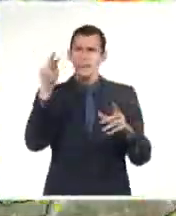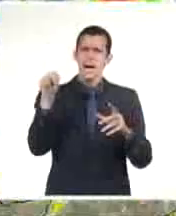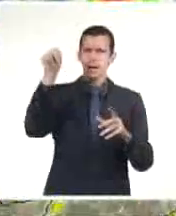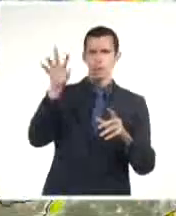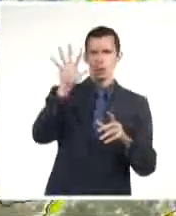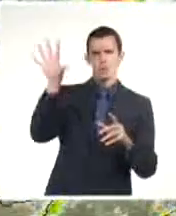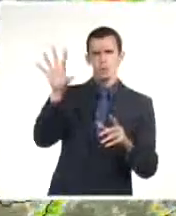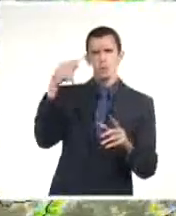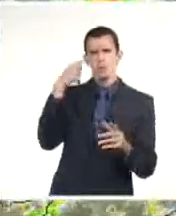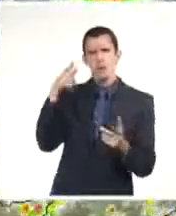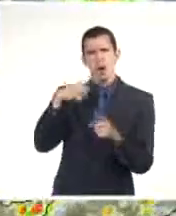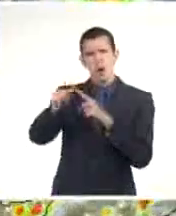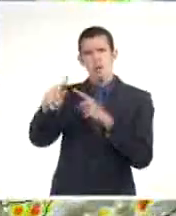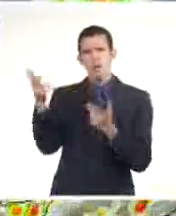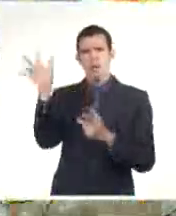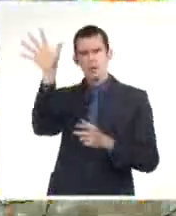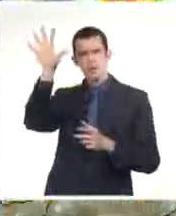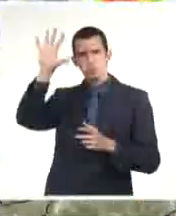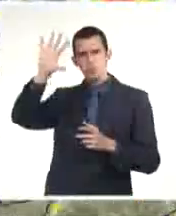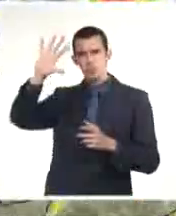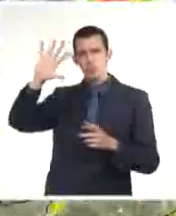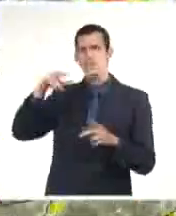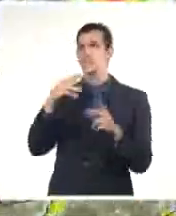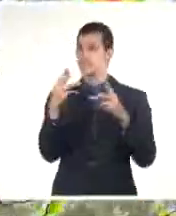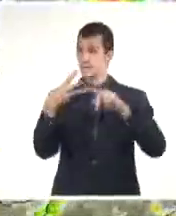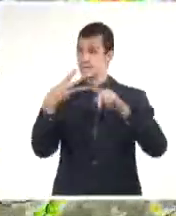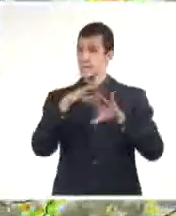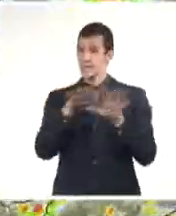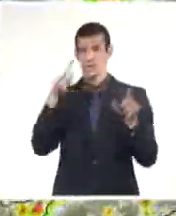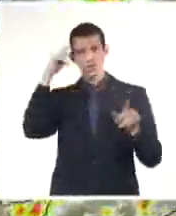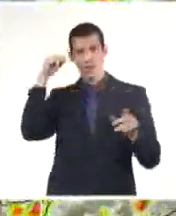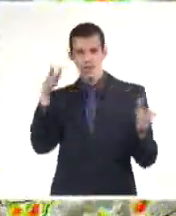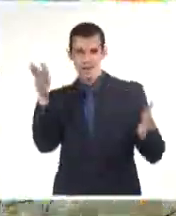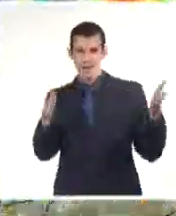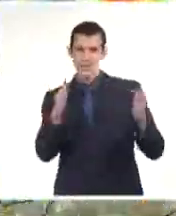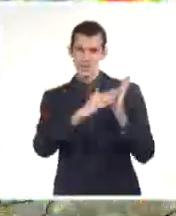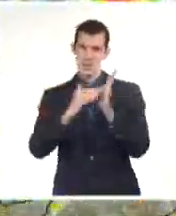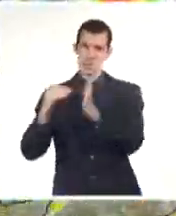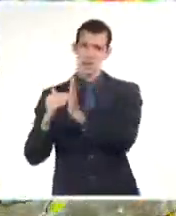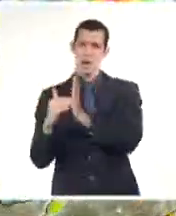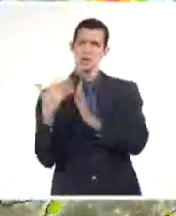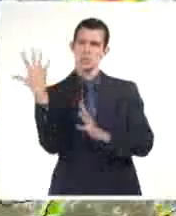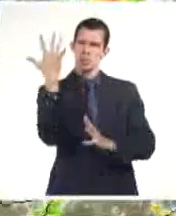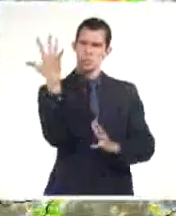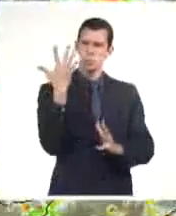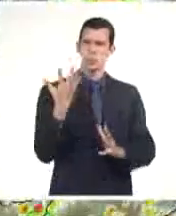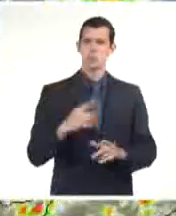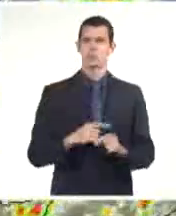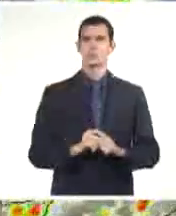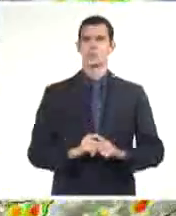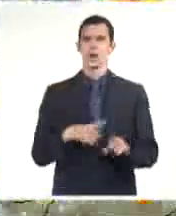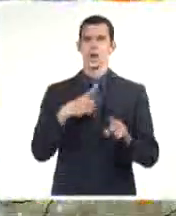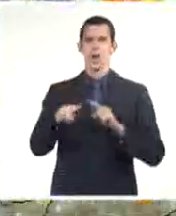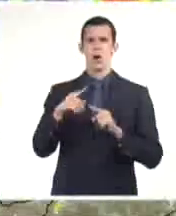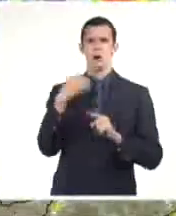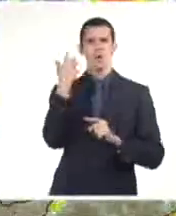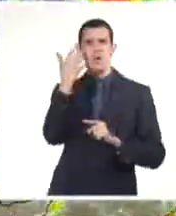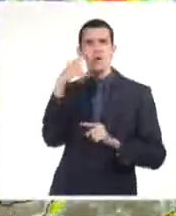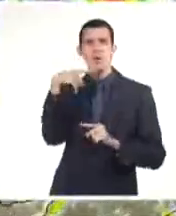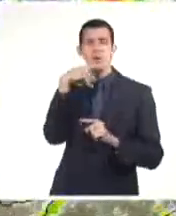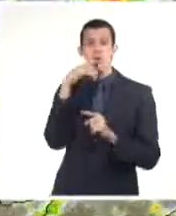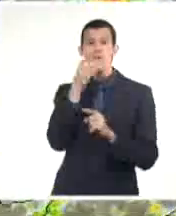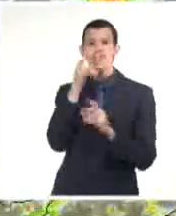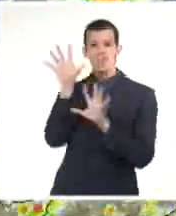la tormenta tropical Sidney, la tercera de la actual temporada psicológica. Una onda tropical está afectando con lluvias al